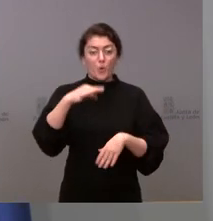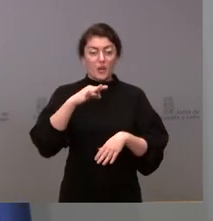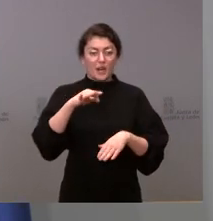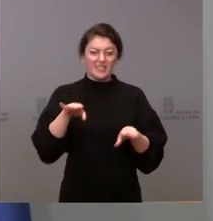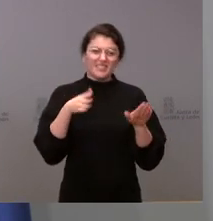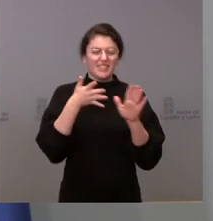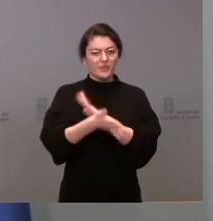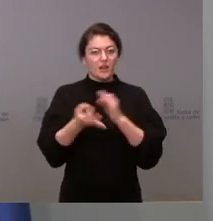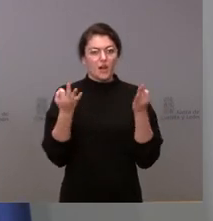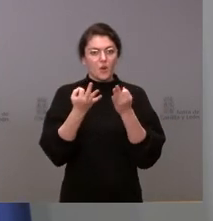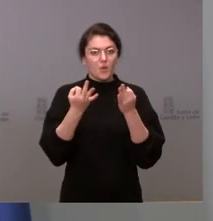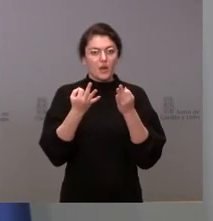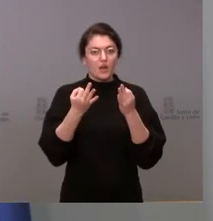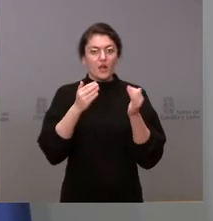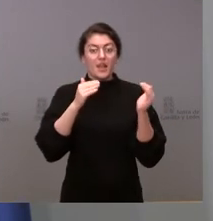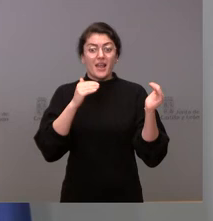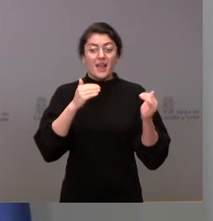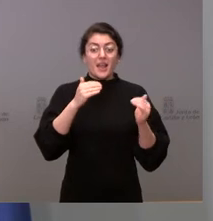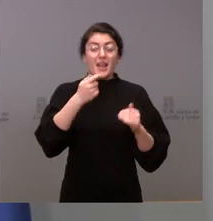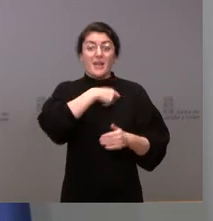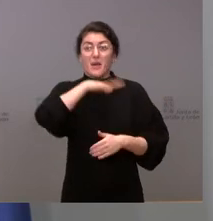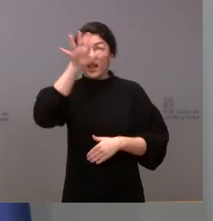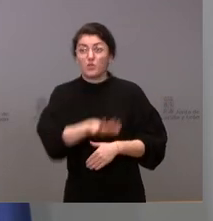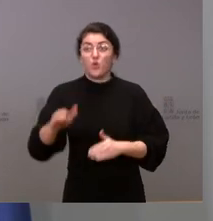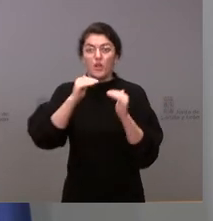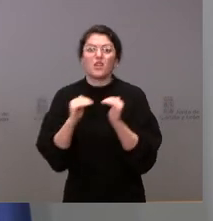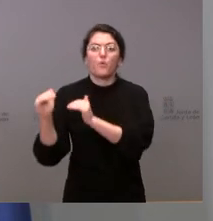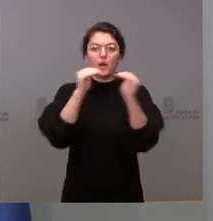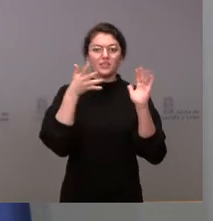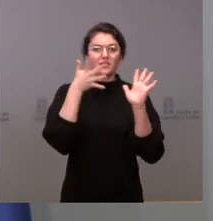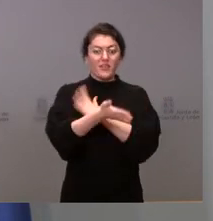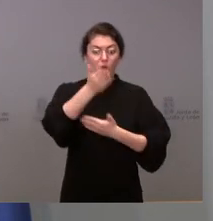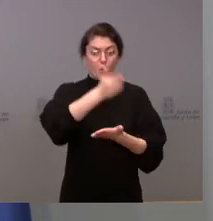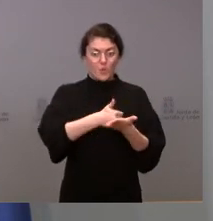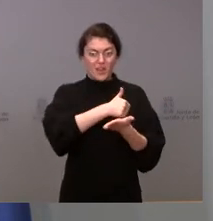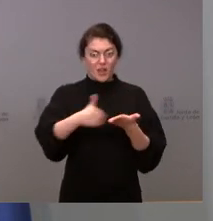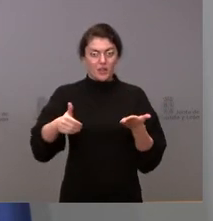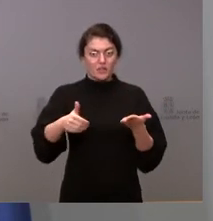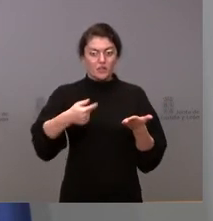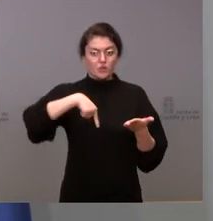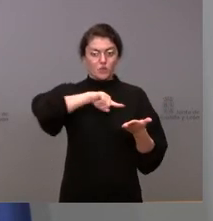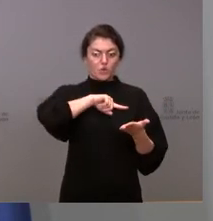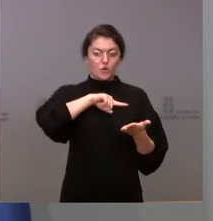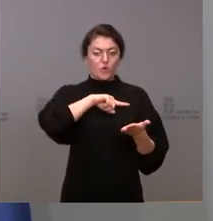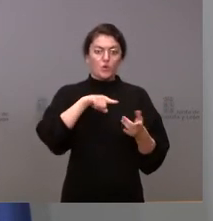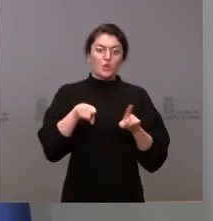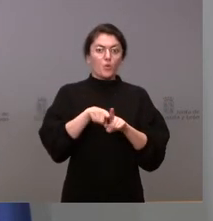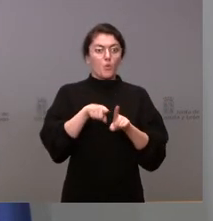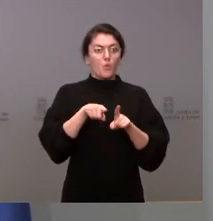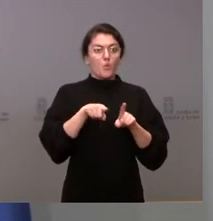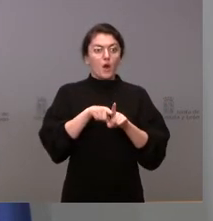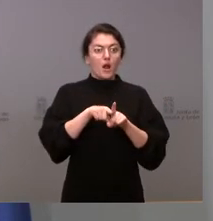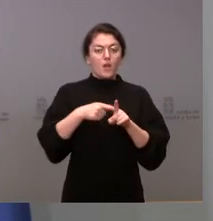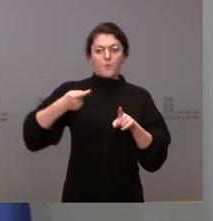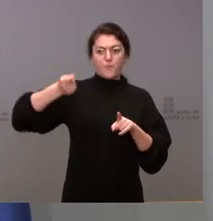igualdad de todos los españoles residan donde residan y, por tanto, que aquellas comunidades autónomas que tenemos las personas mejor cualificadas del conjunto de España y nuestros